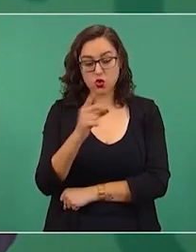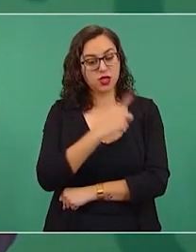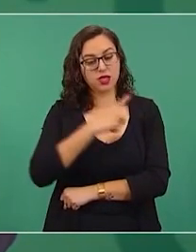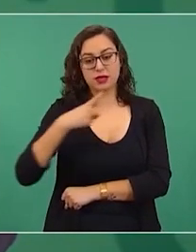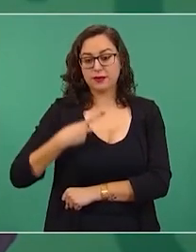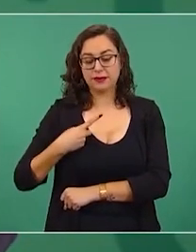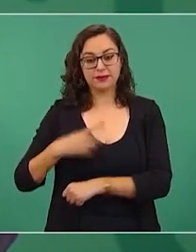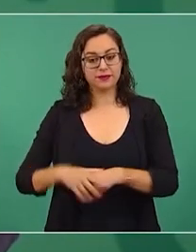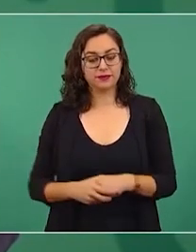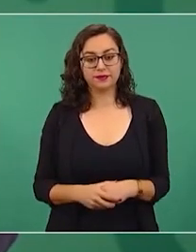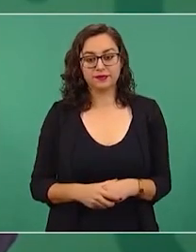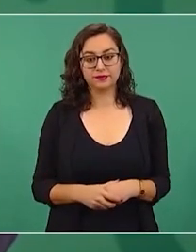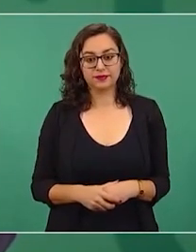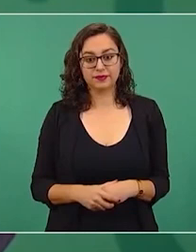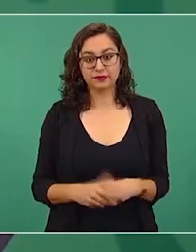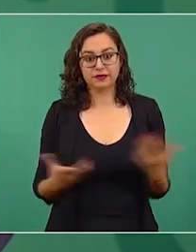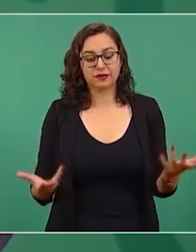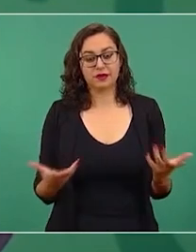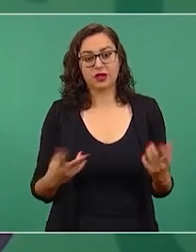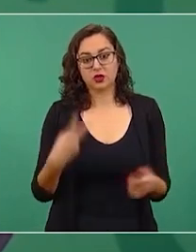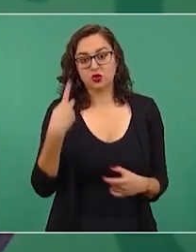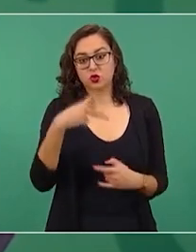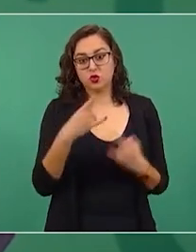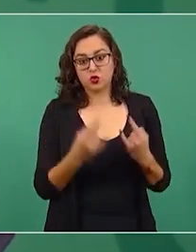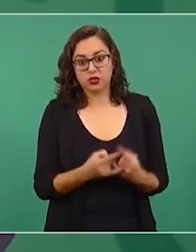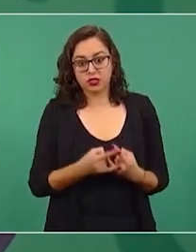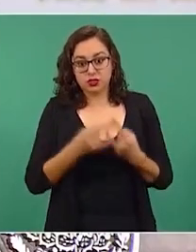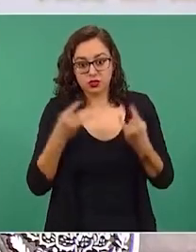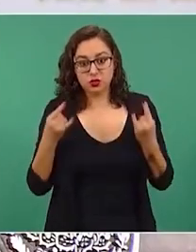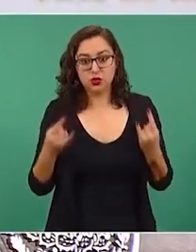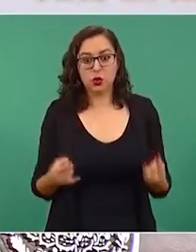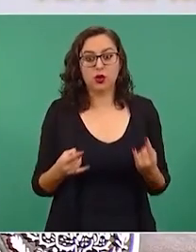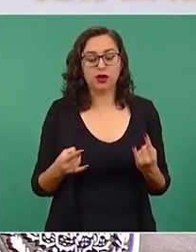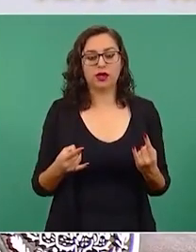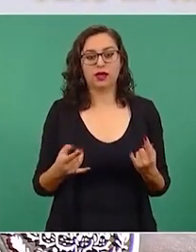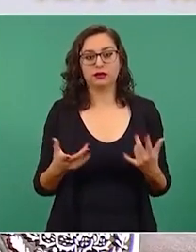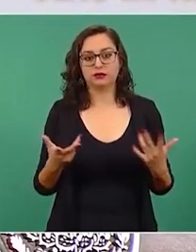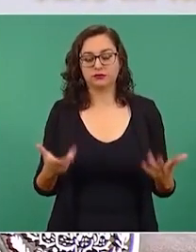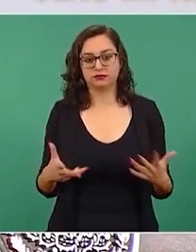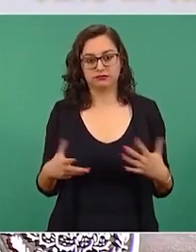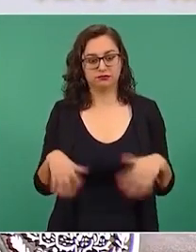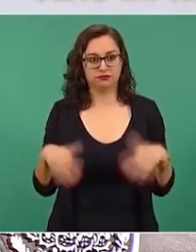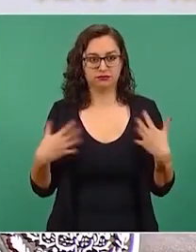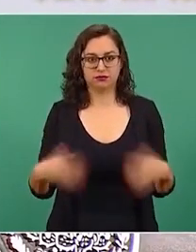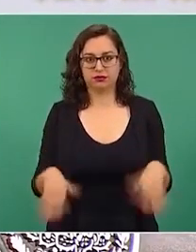es un asunto de su historia, es un asunto moral,